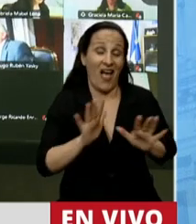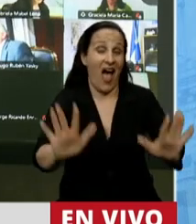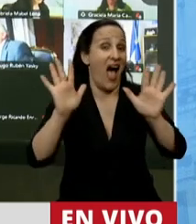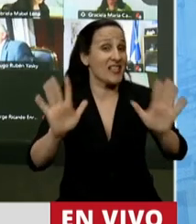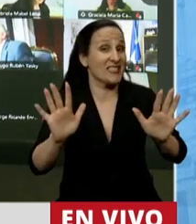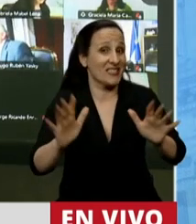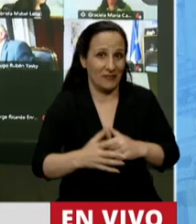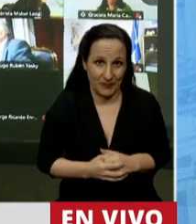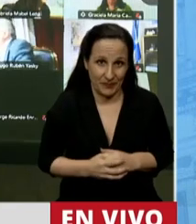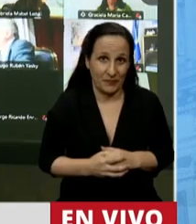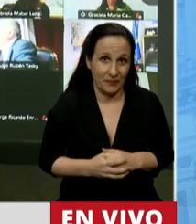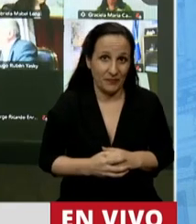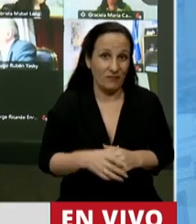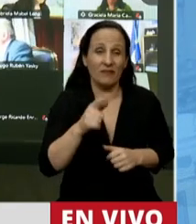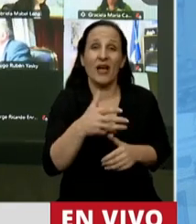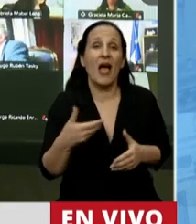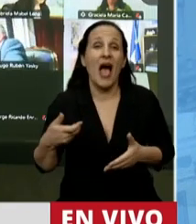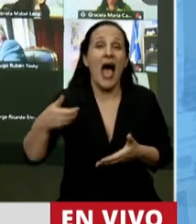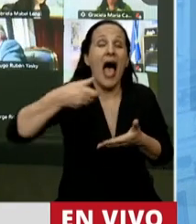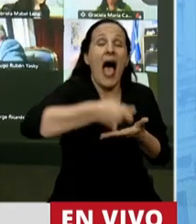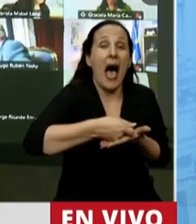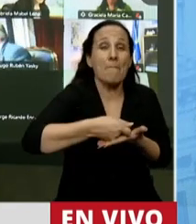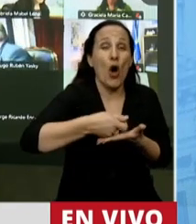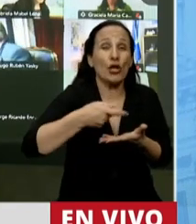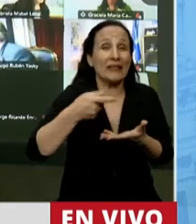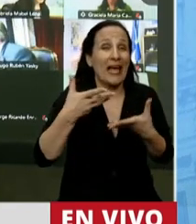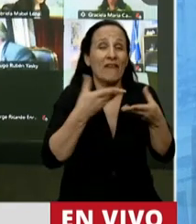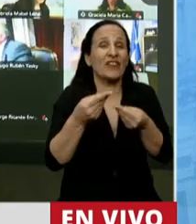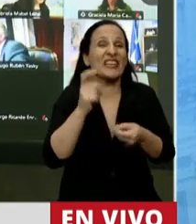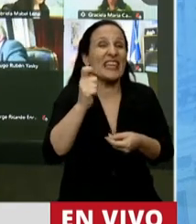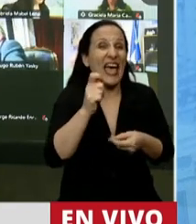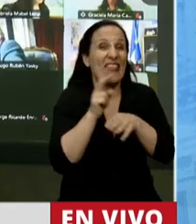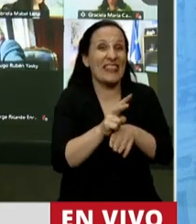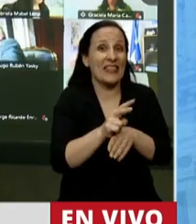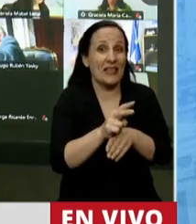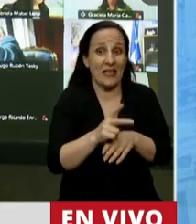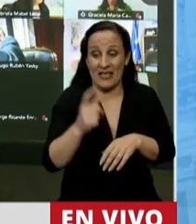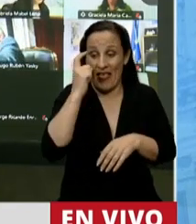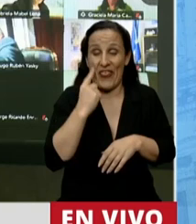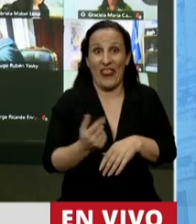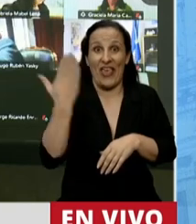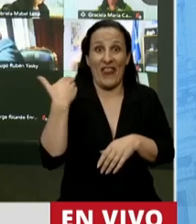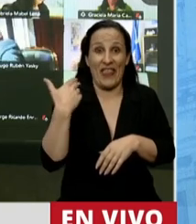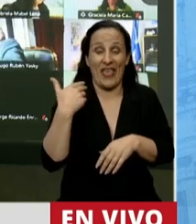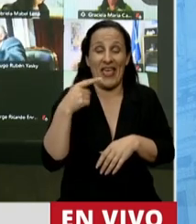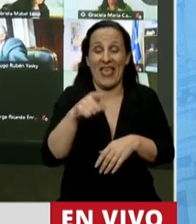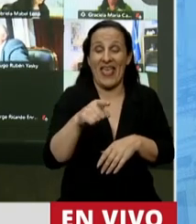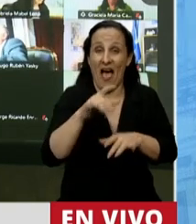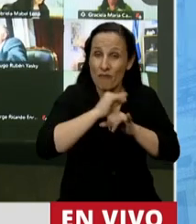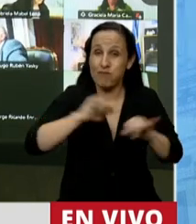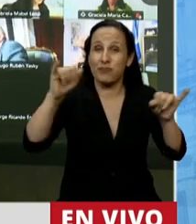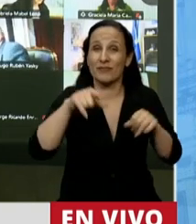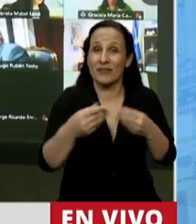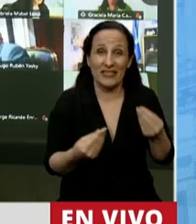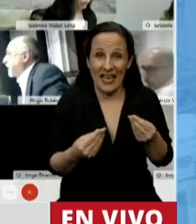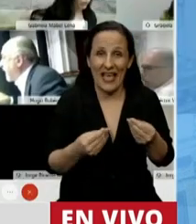¿Quiénes defienden este aporte solidario? Vamos a ponerle nombre. Hace 10 días se publicó una solicitada.